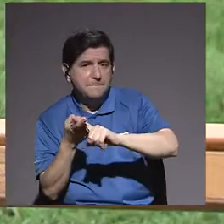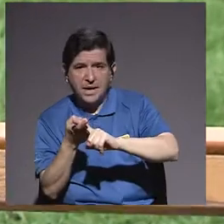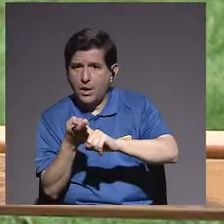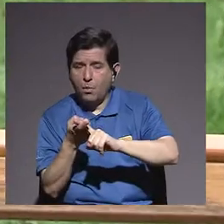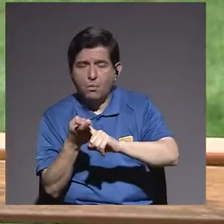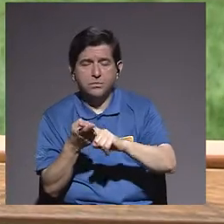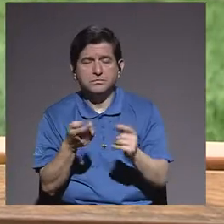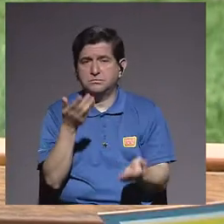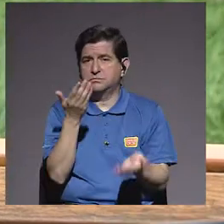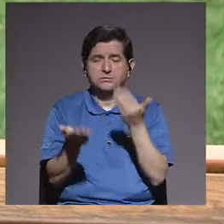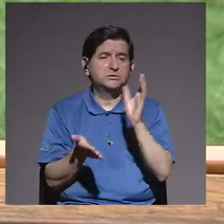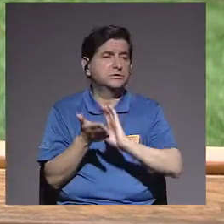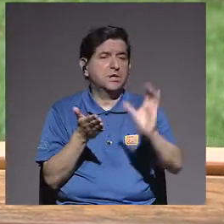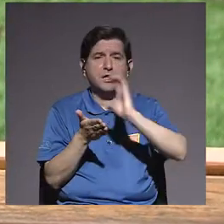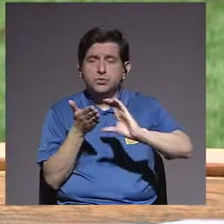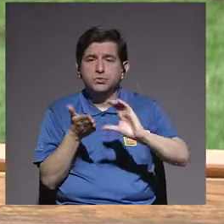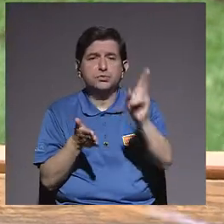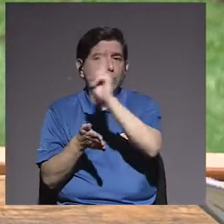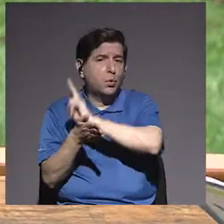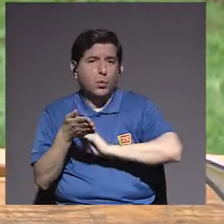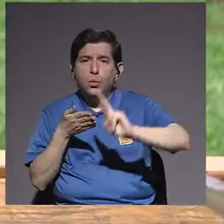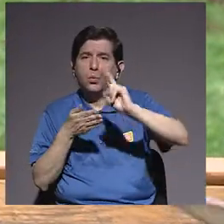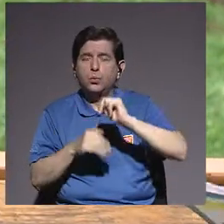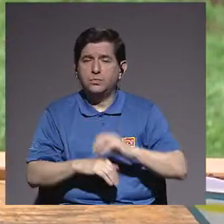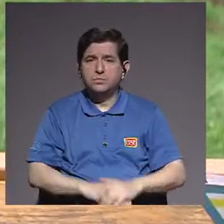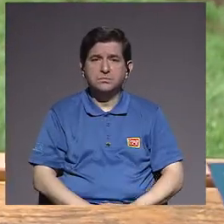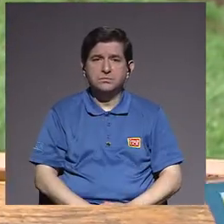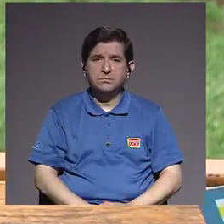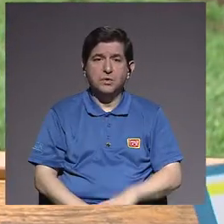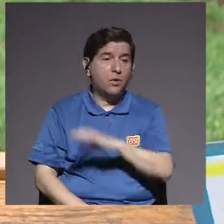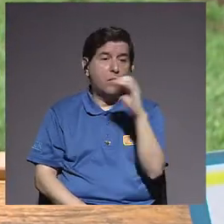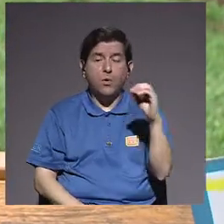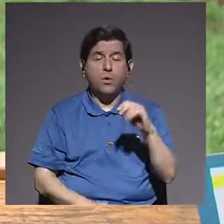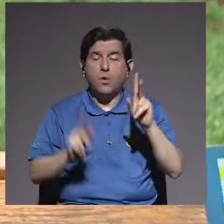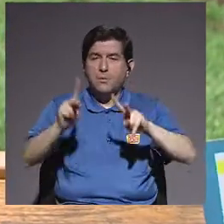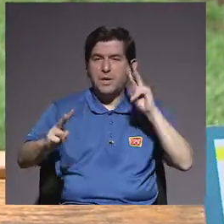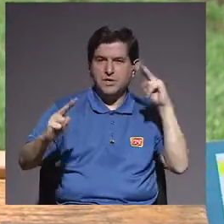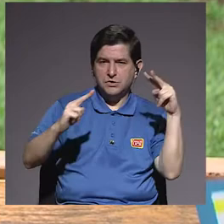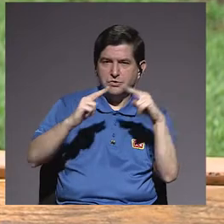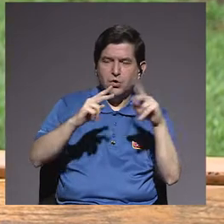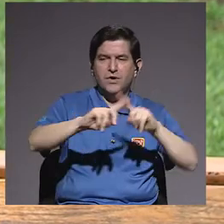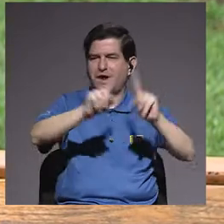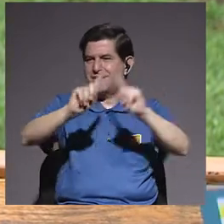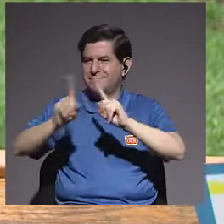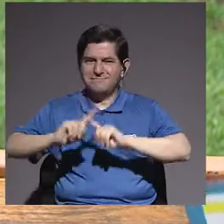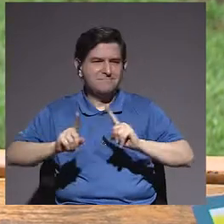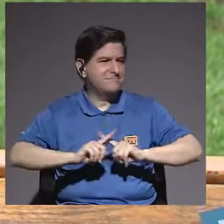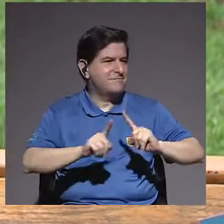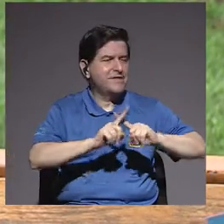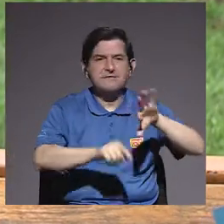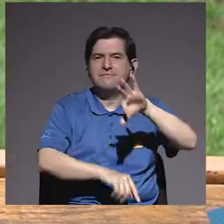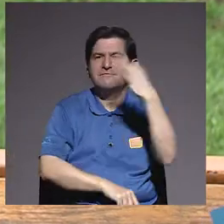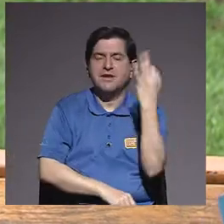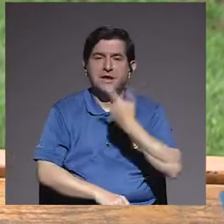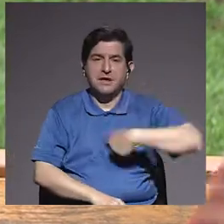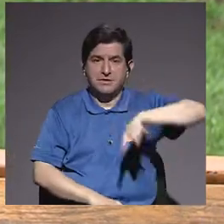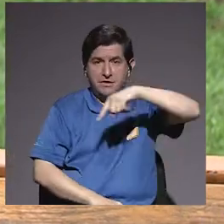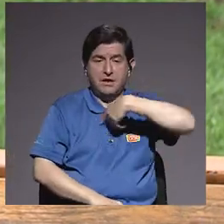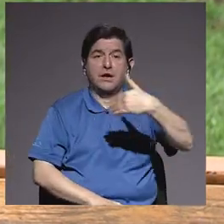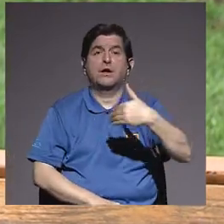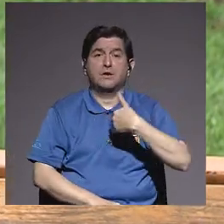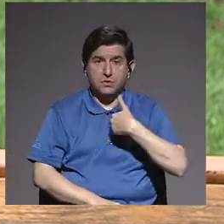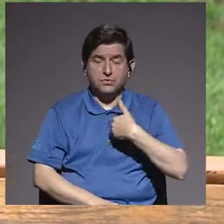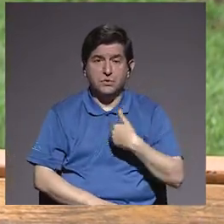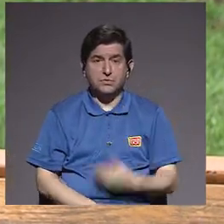de colegio, universidad, los conocidos por una u otra, de una u otra manera que hemos tenido,